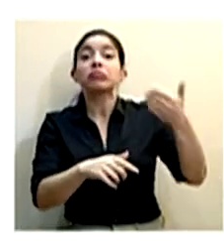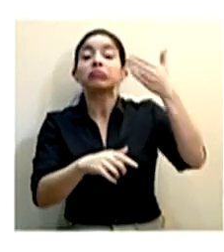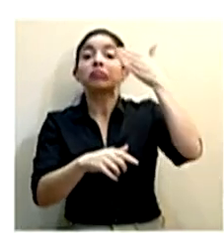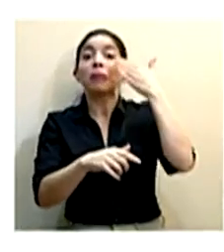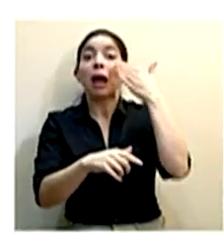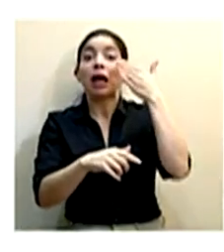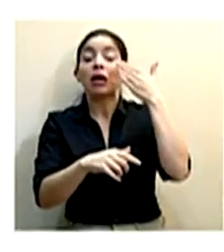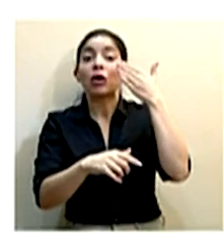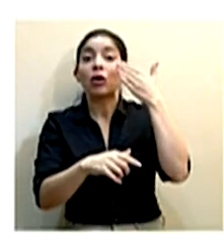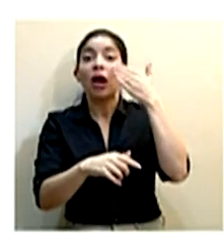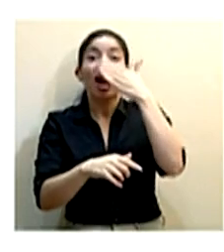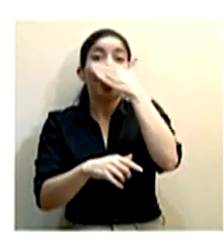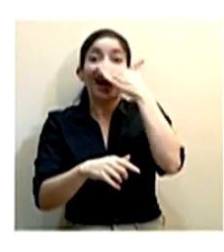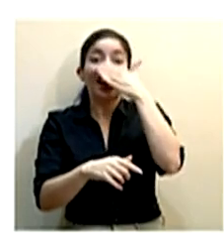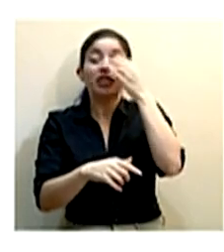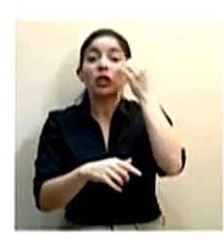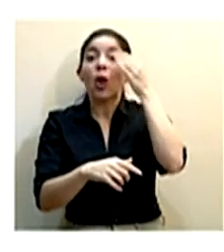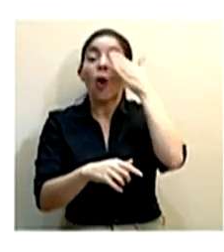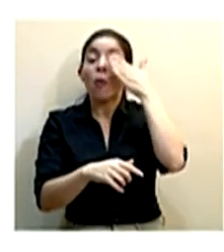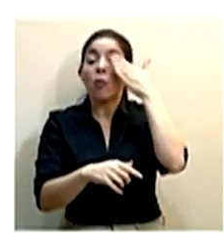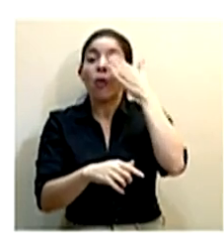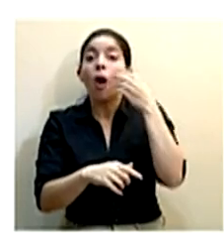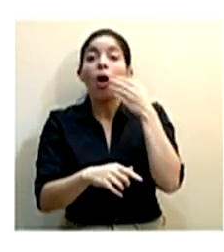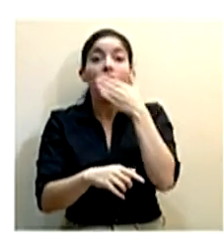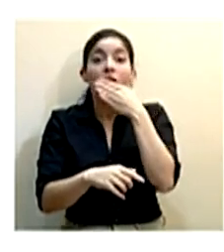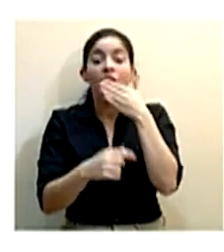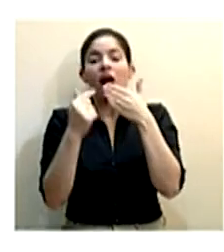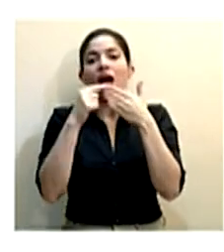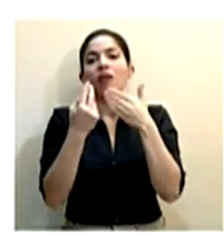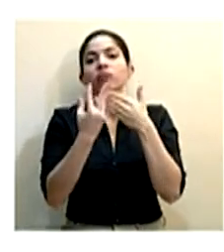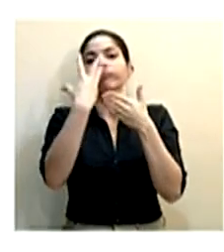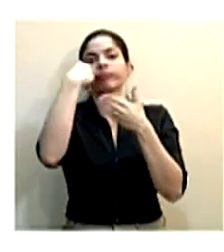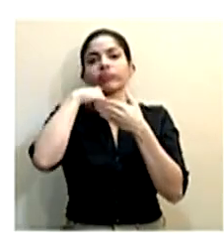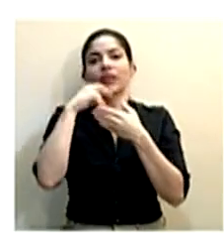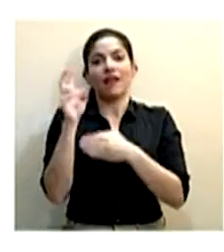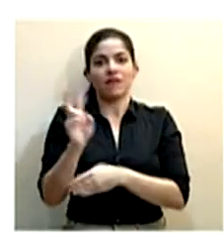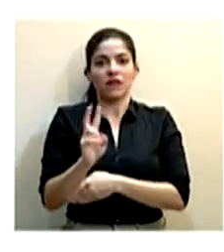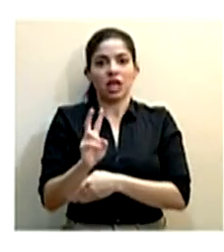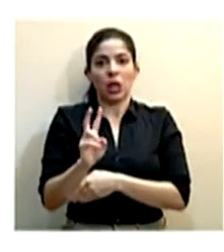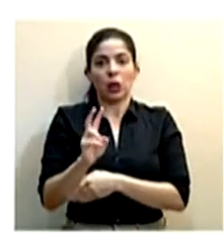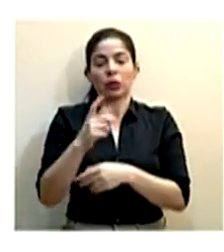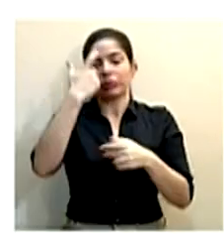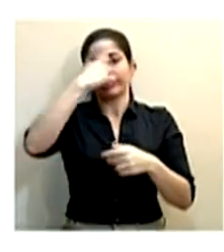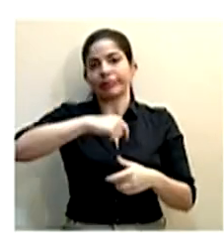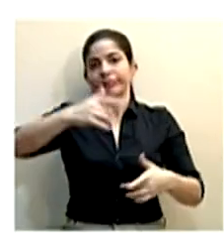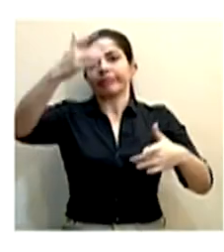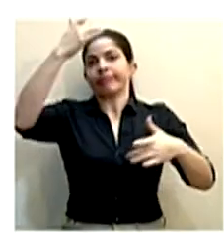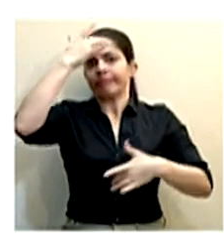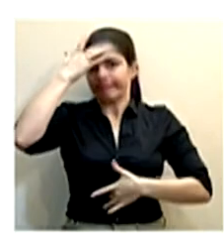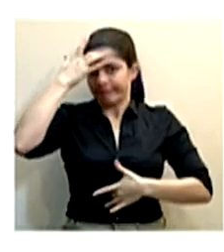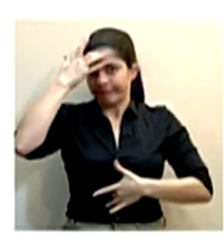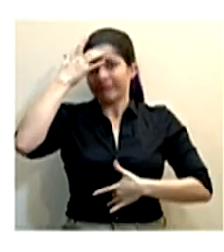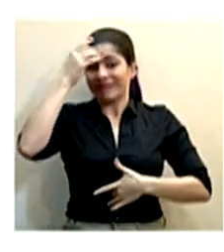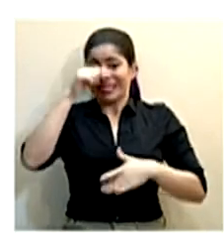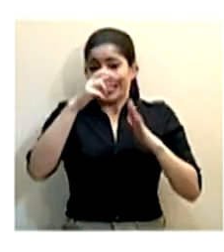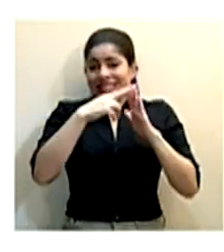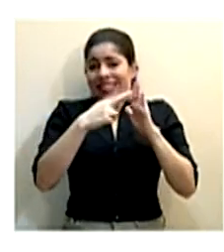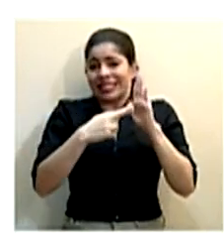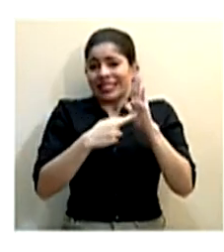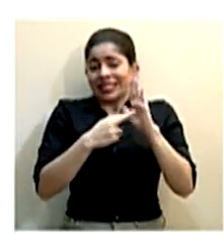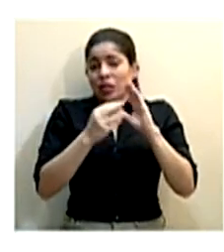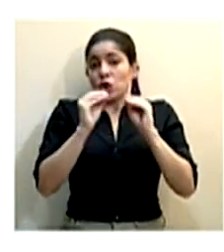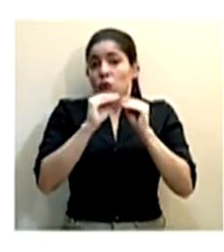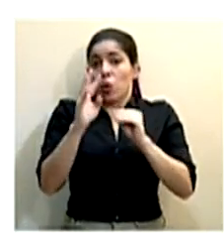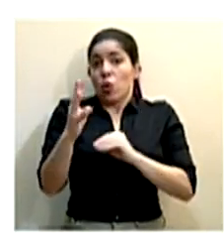mano a la nariz o a la boca o a los ojos, el virus ingresa en el cuerpo y así es como la gente se infecta. Entonces por eso es que esta regla de oro número